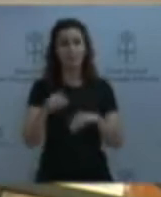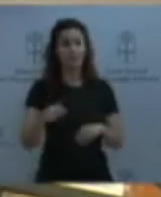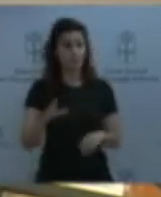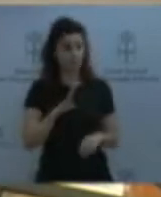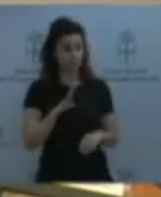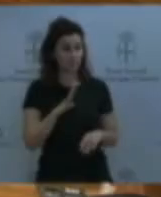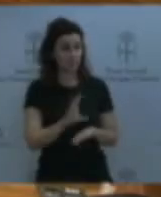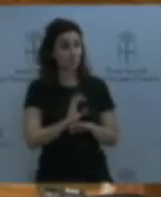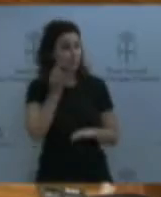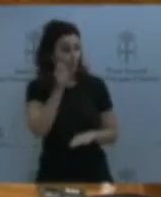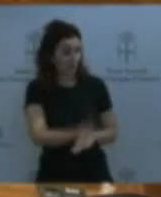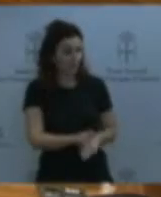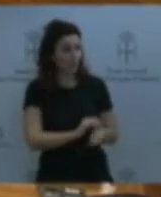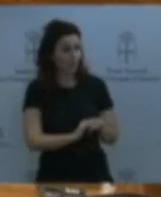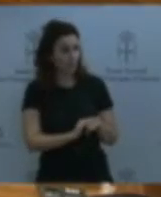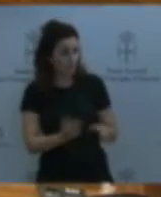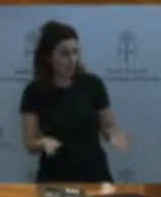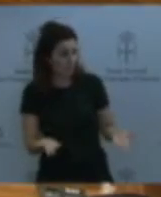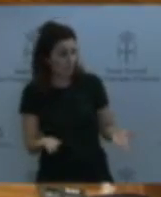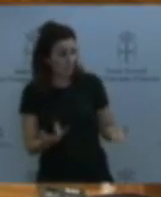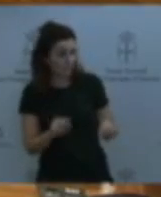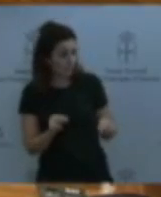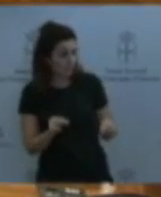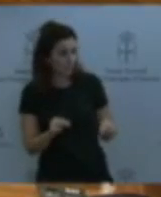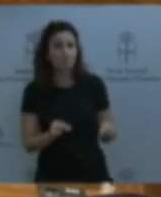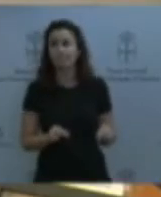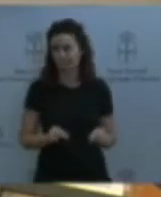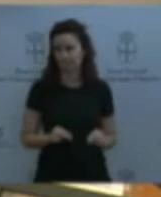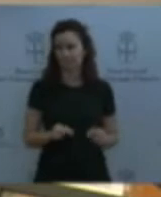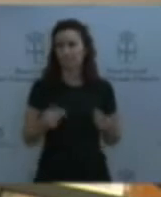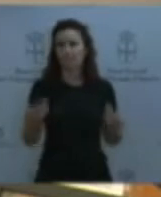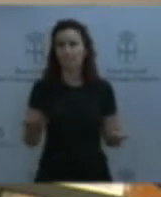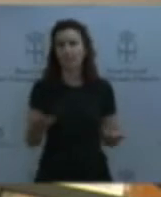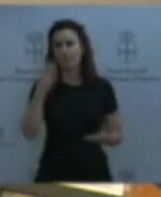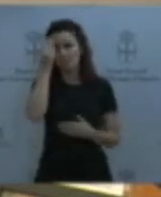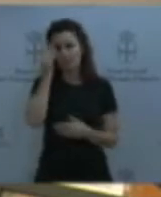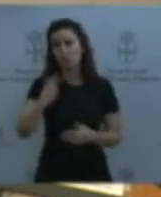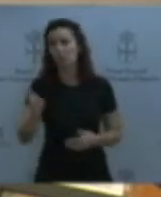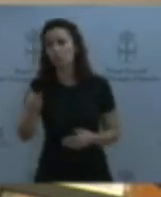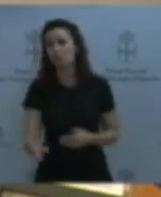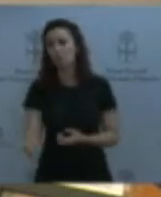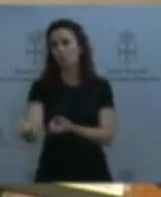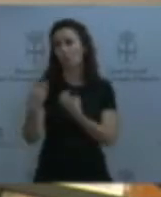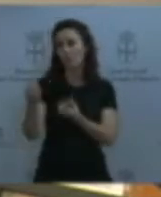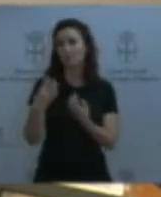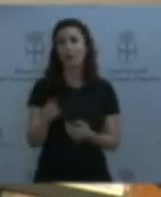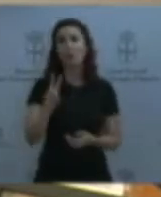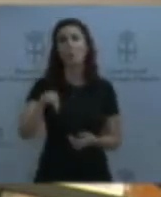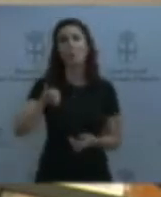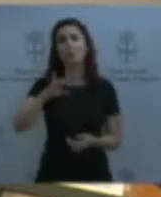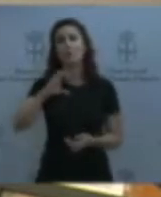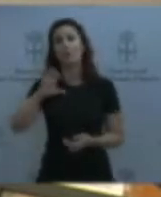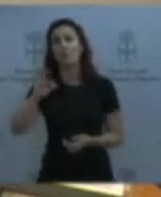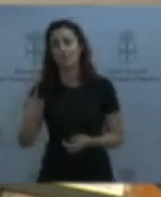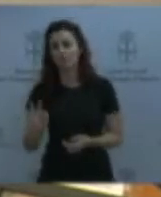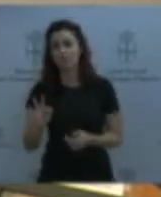pienso que es mejor que no lo digan otros. Informe de UNICEF, noviembre 2017, sobre centros